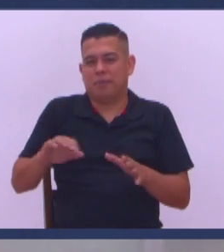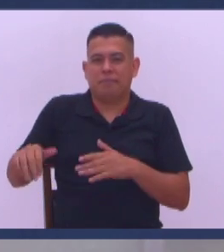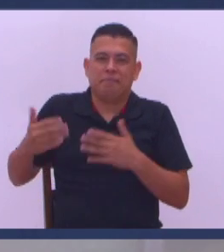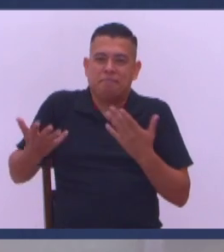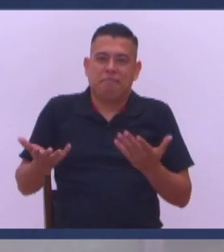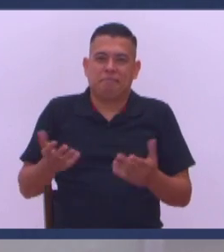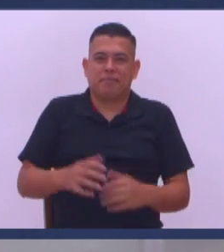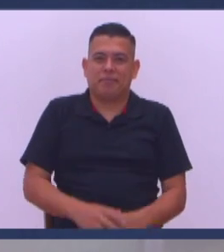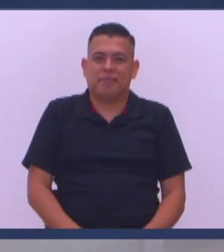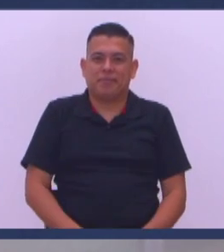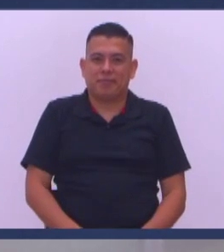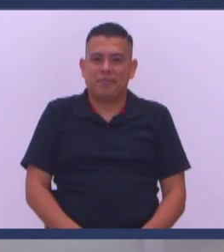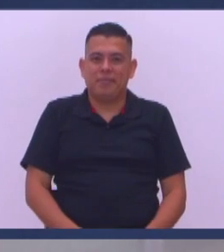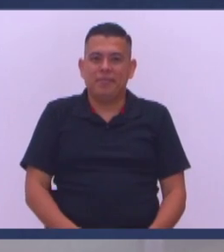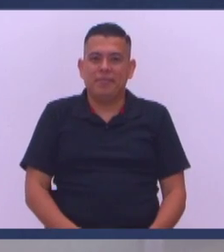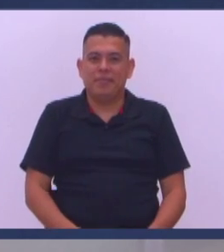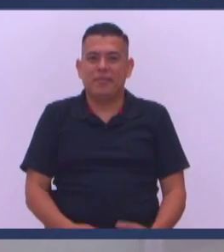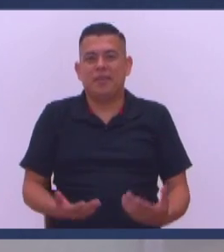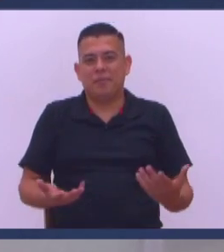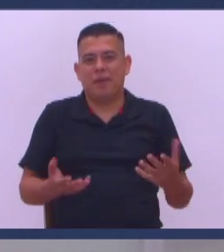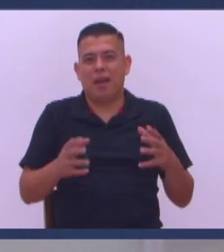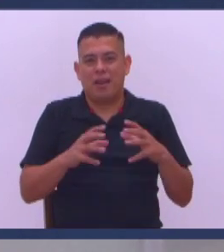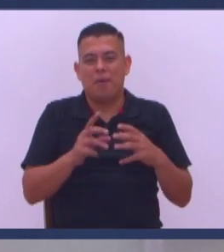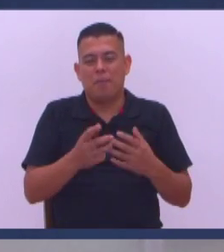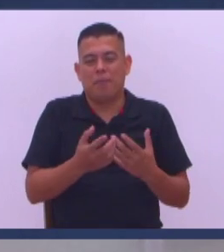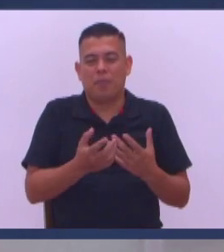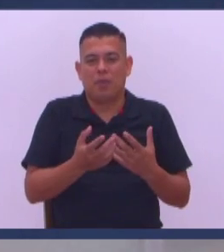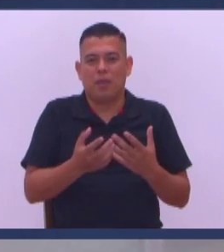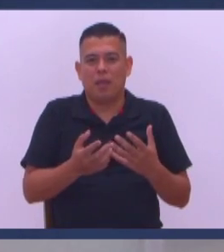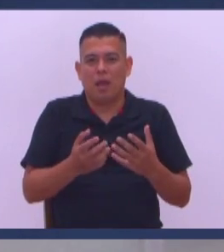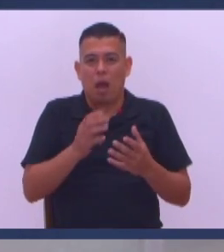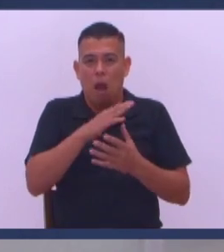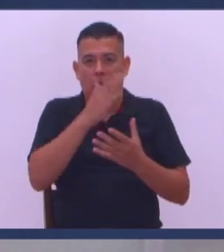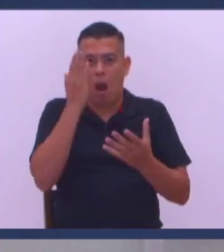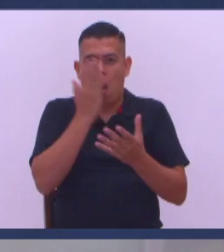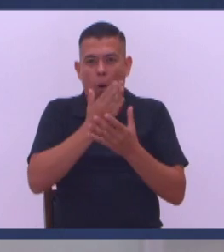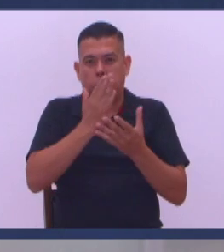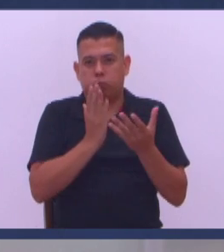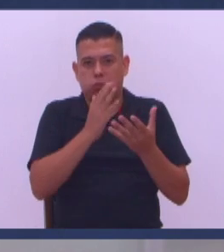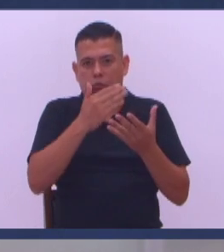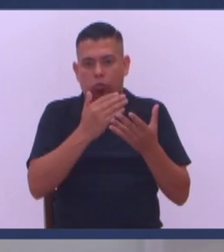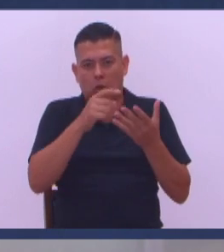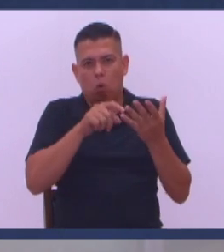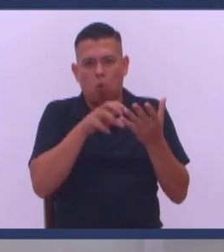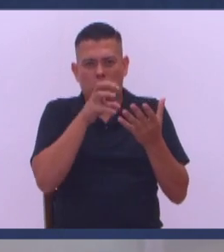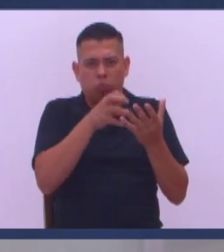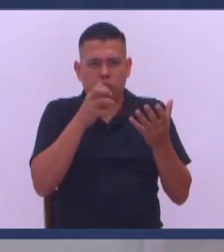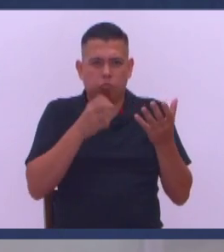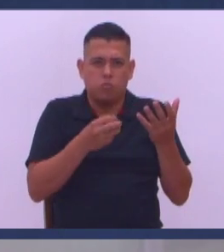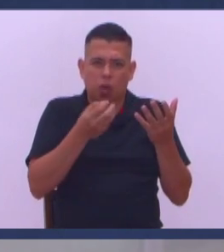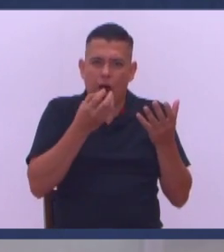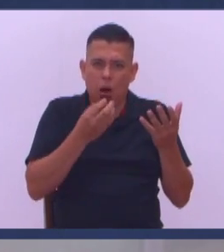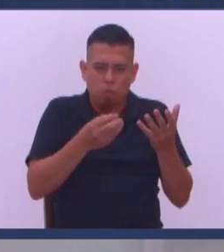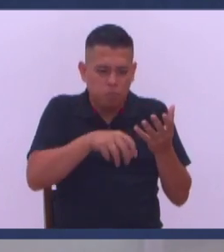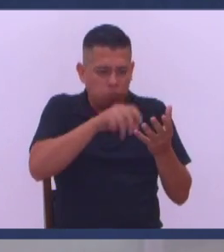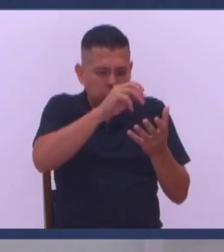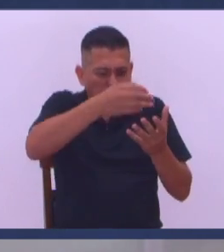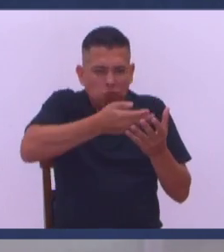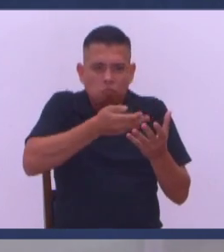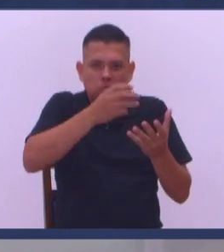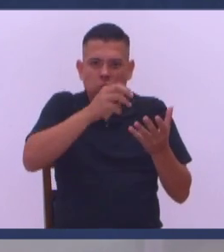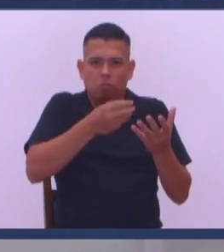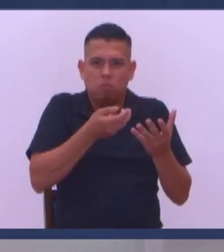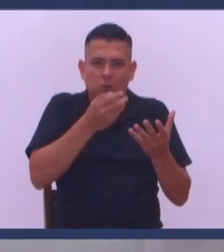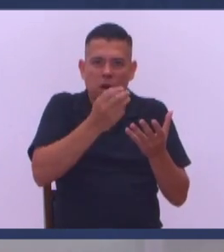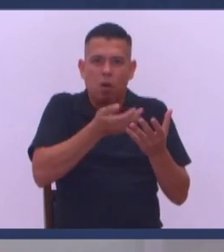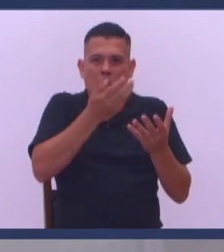es otro tema El marido es un gran aguacate Significa bobo en El Salvador Entonces Usted tiene el aguacate Y de repente Cuando estaba yo Echándome el pedazo Del